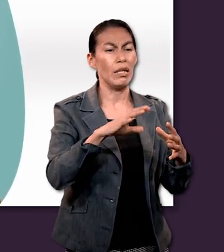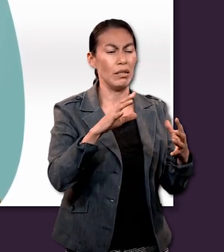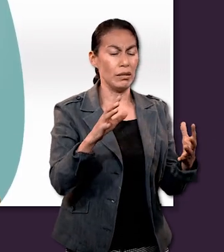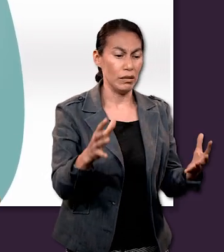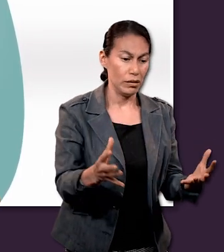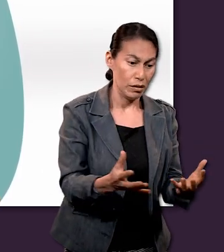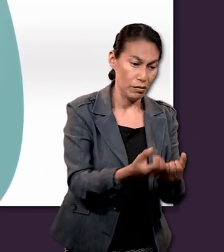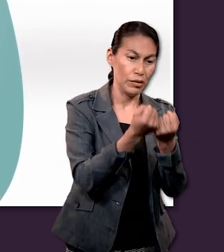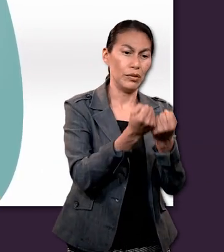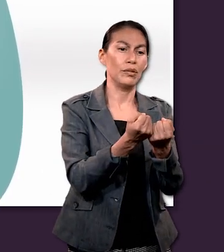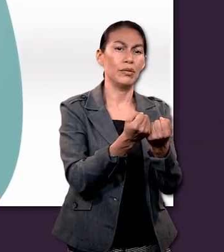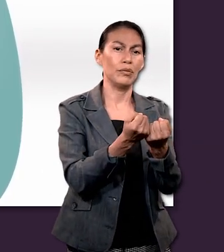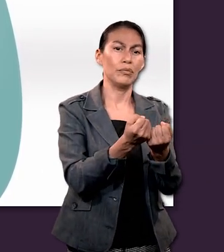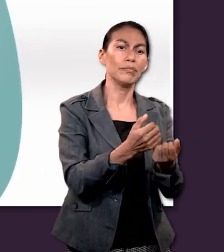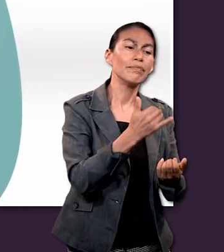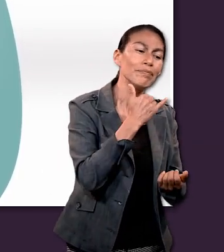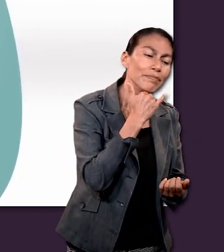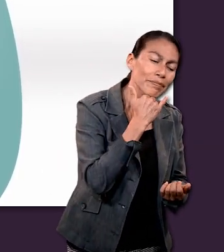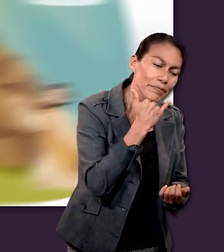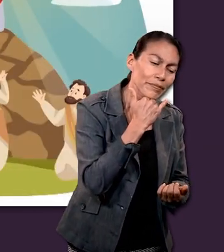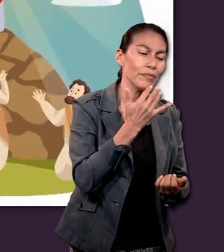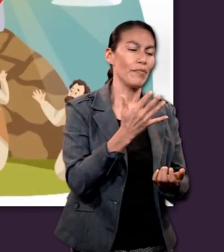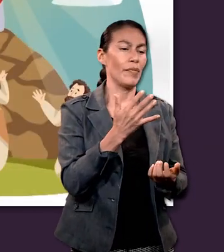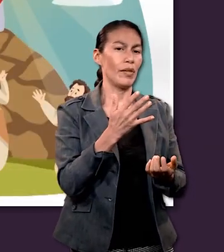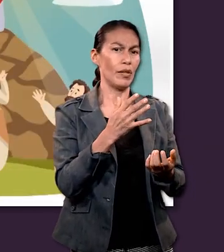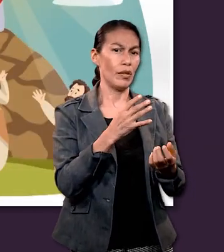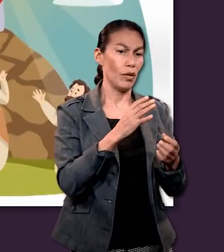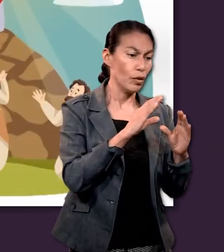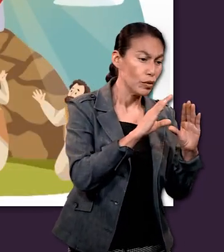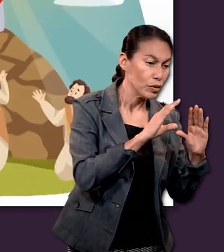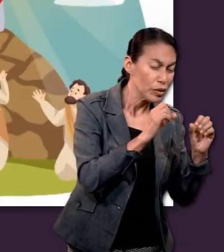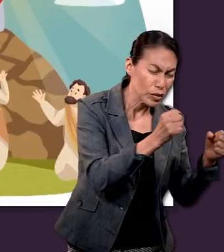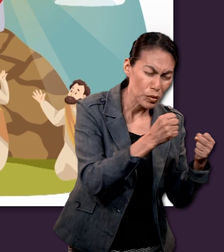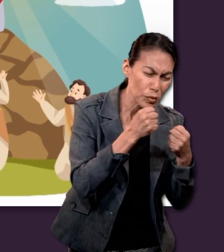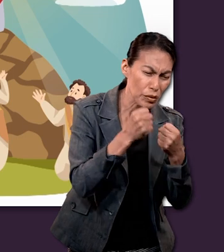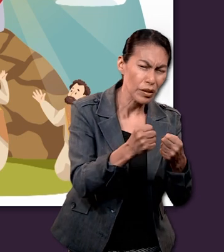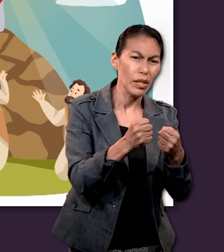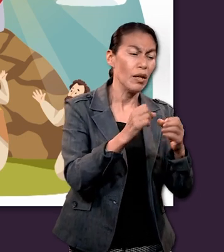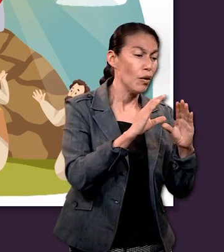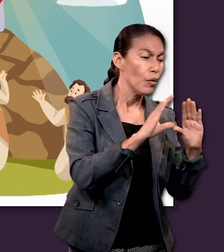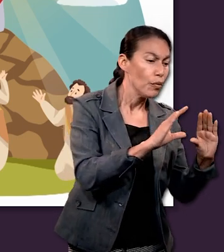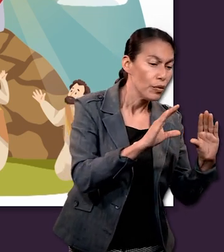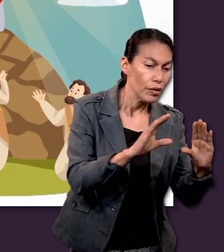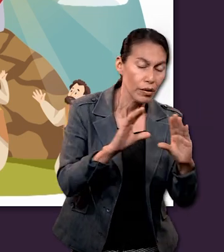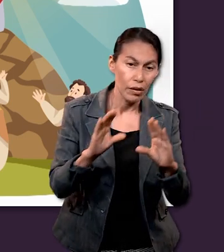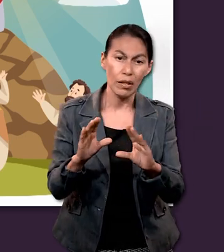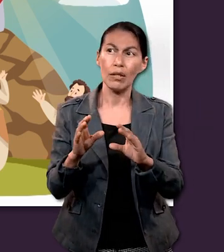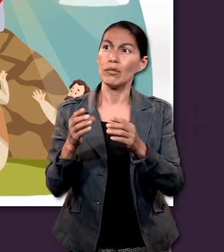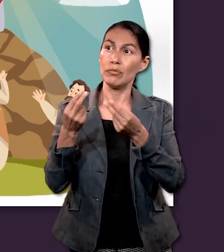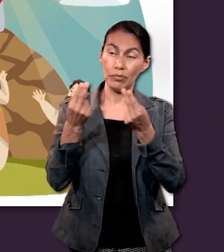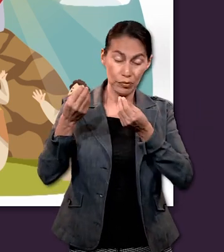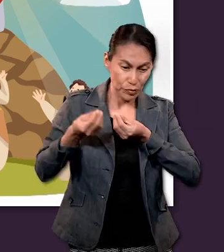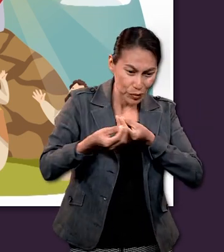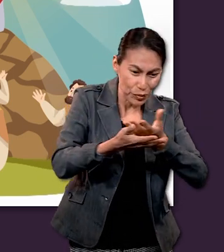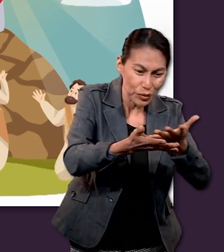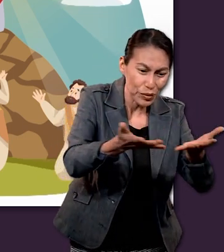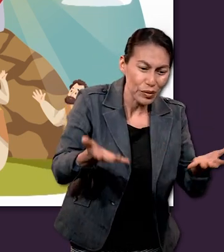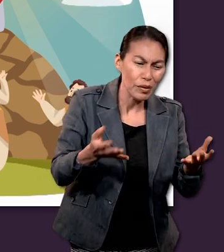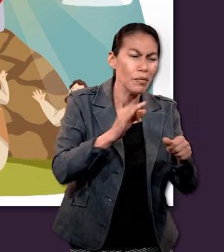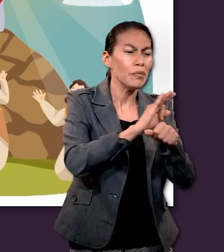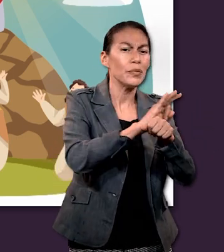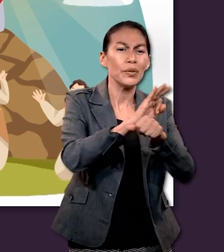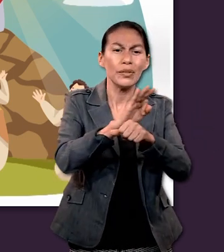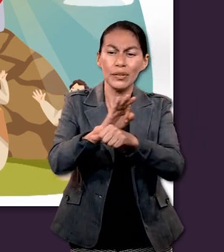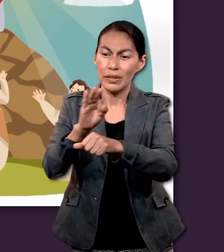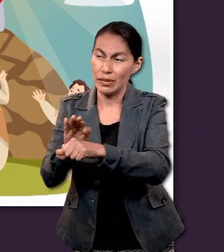su pueblo mediante el Espíritu Santo, el perdón divino, la salvación, la seguridad, el cuidado, la